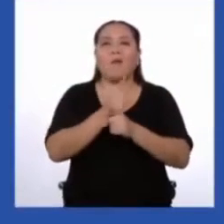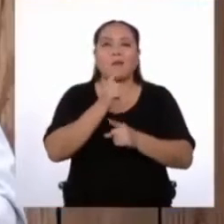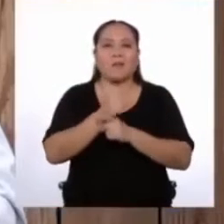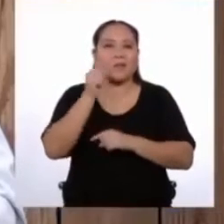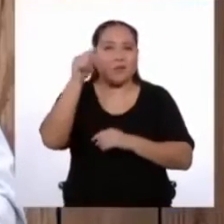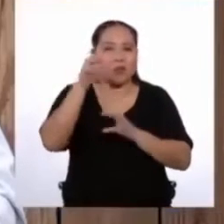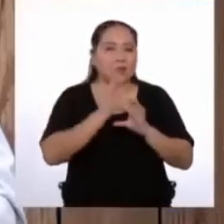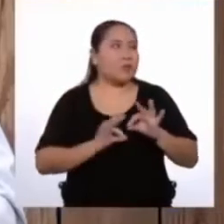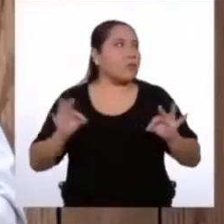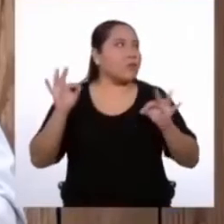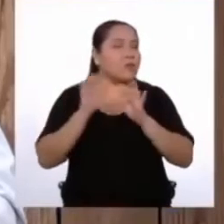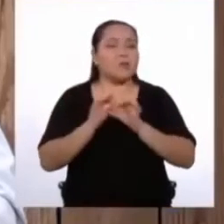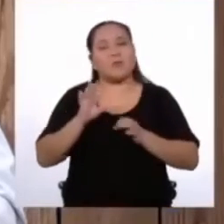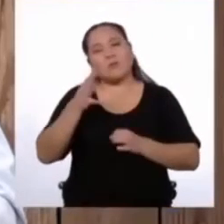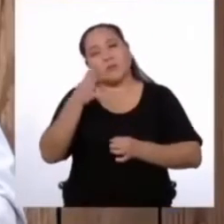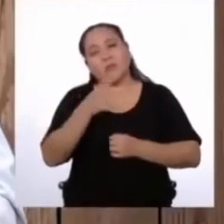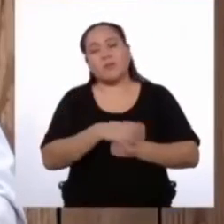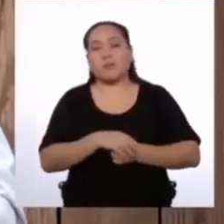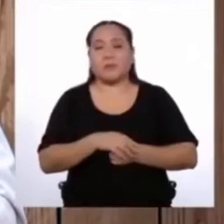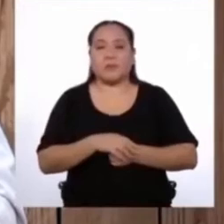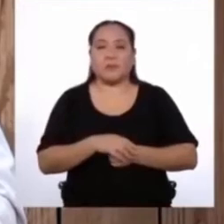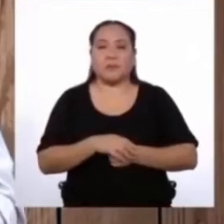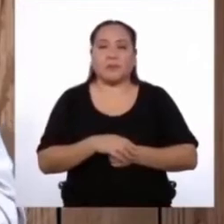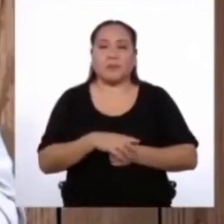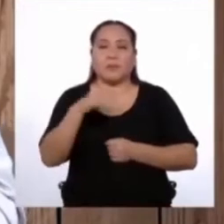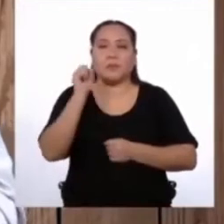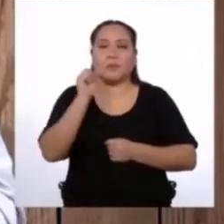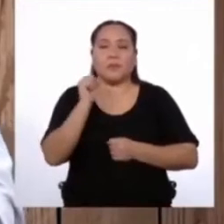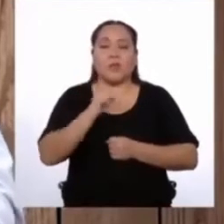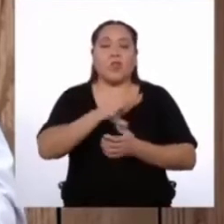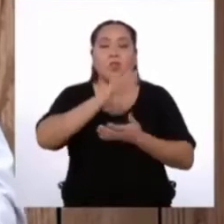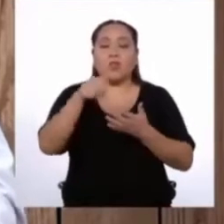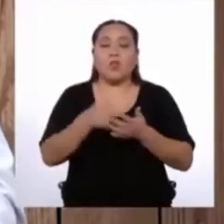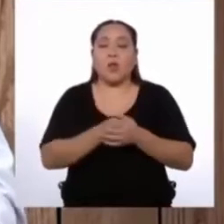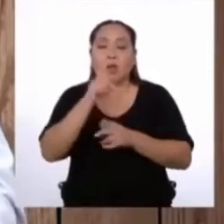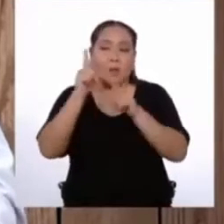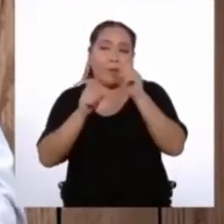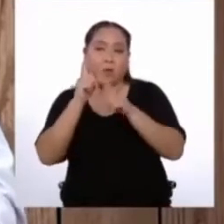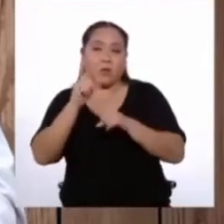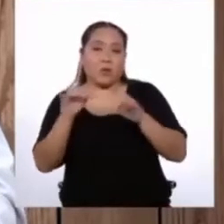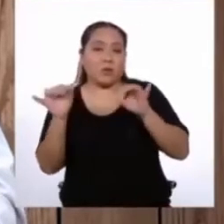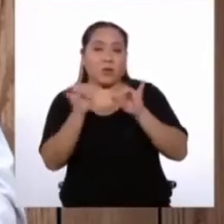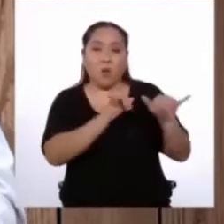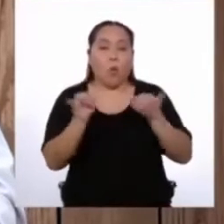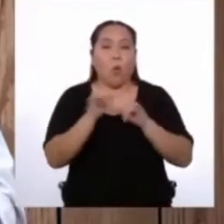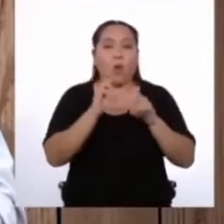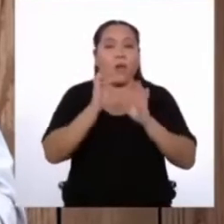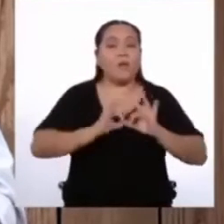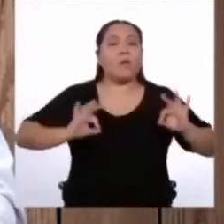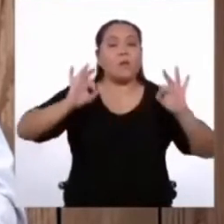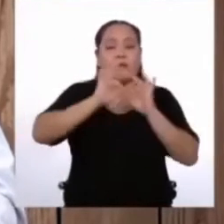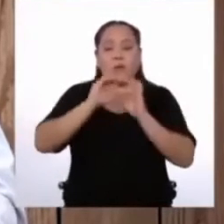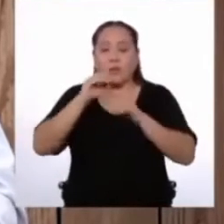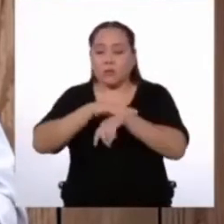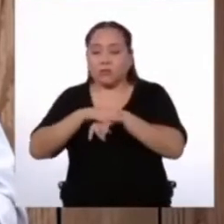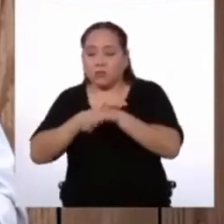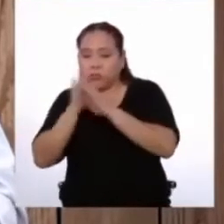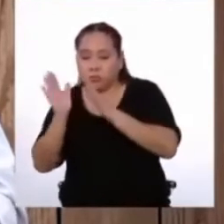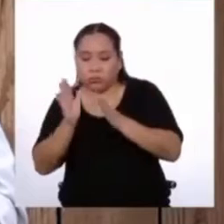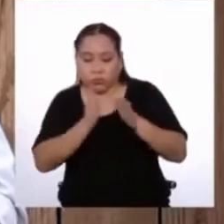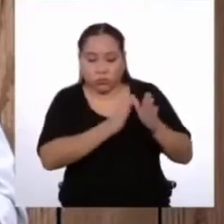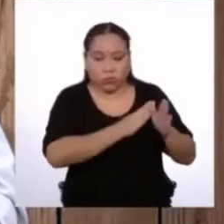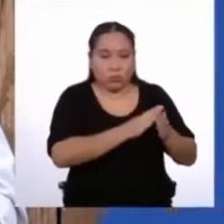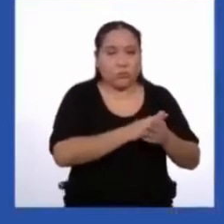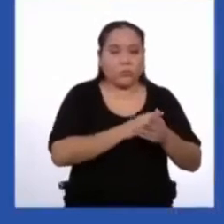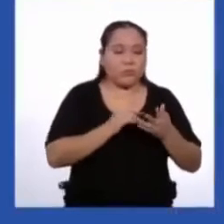importante! Sí, más o menos. En realidad, todas las preguntas son igual de importantes al momento de planificar nuestro texto. La